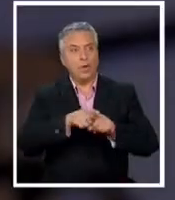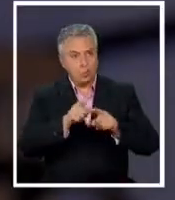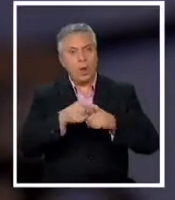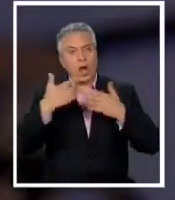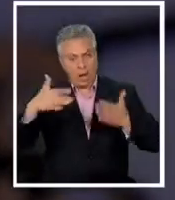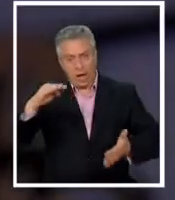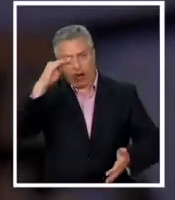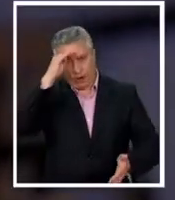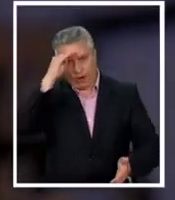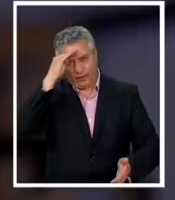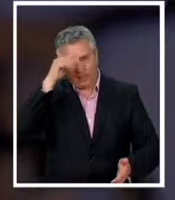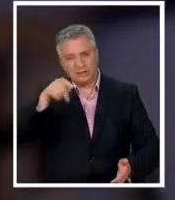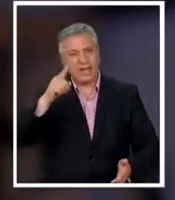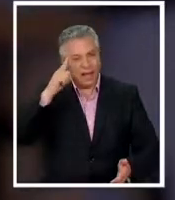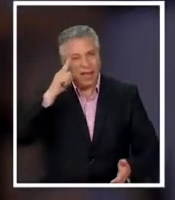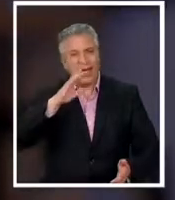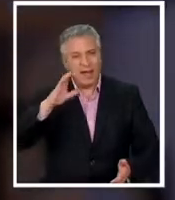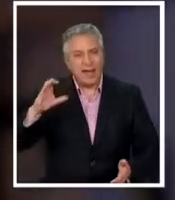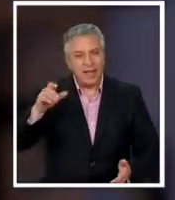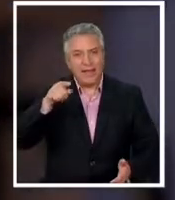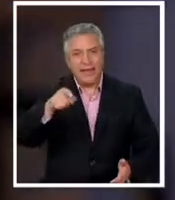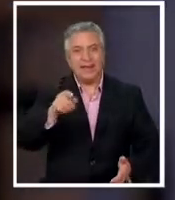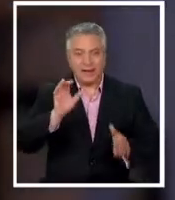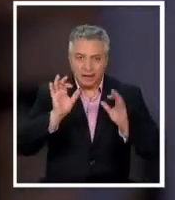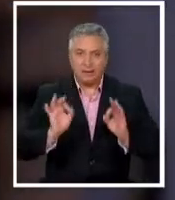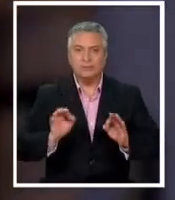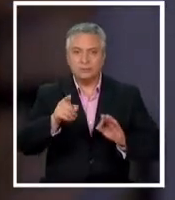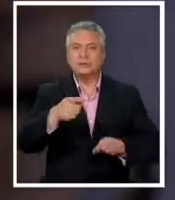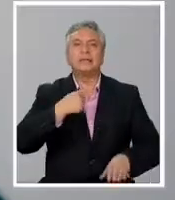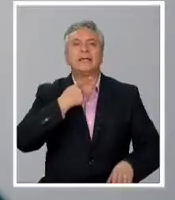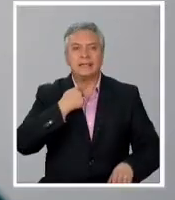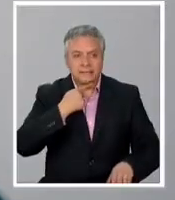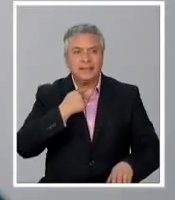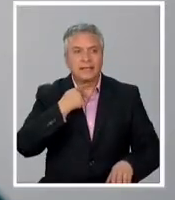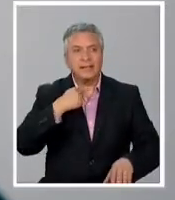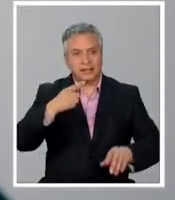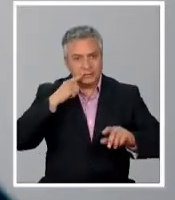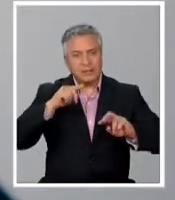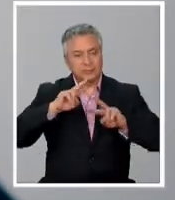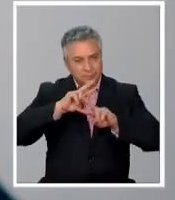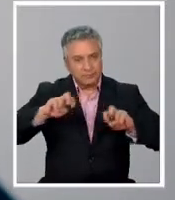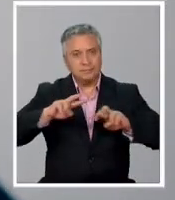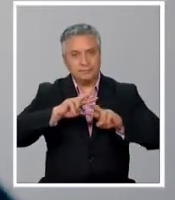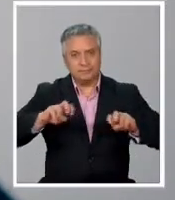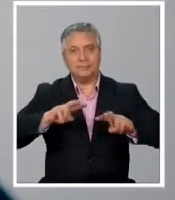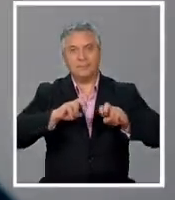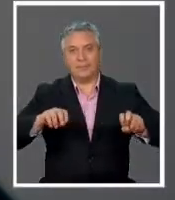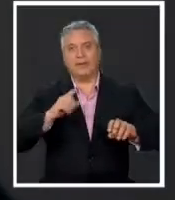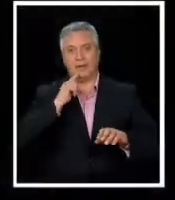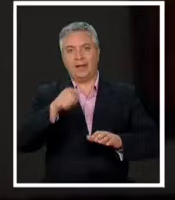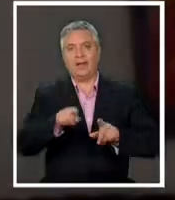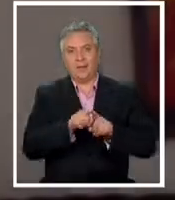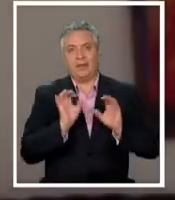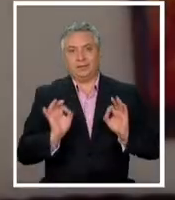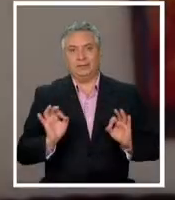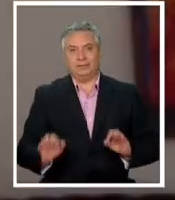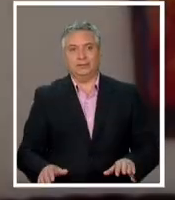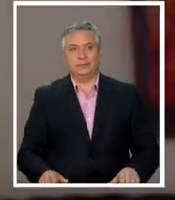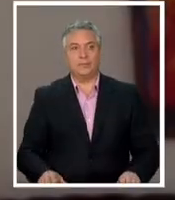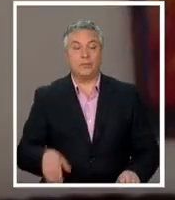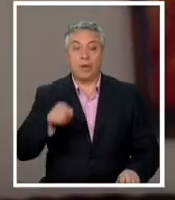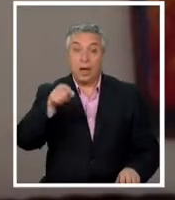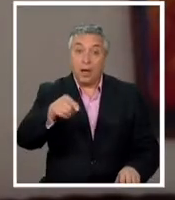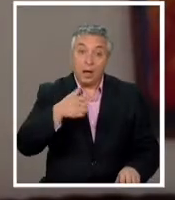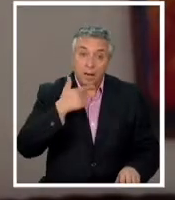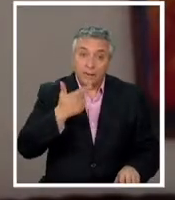aseguraron que creen en el relato de la víctima y tienen el mayor interés que esto se investigue por las instituciones correspondientes. Eventualmente en una